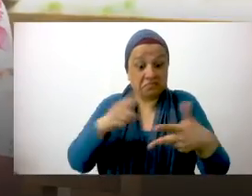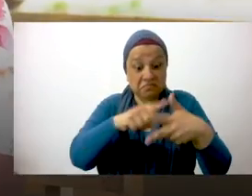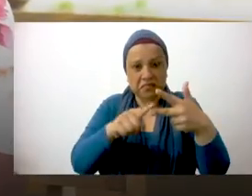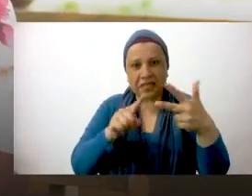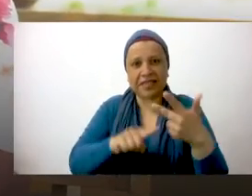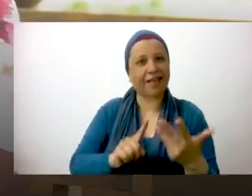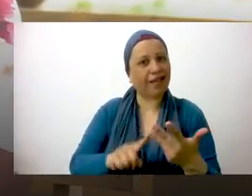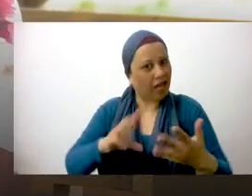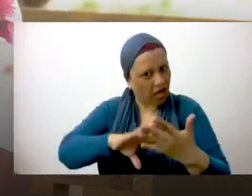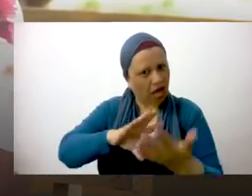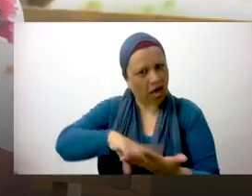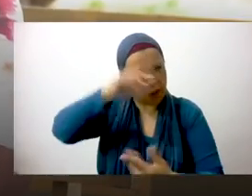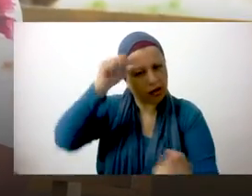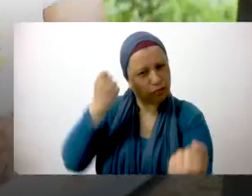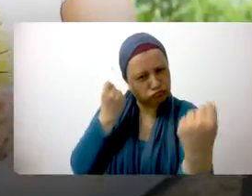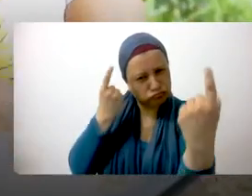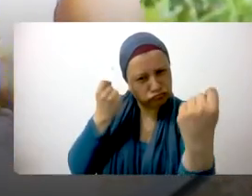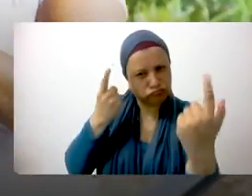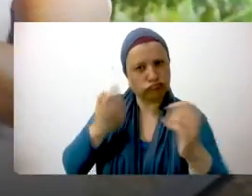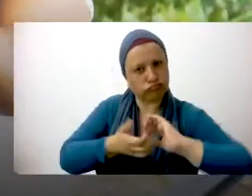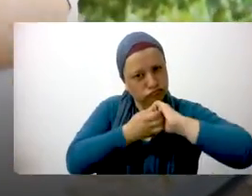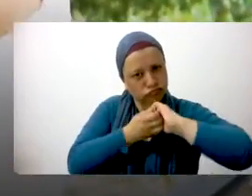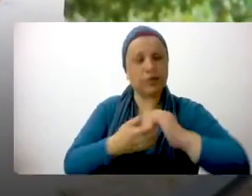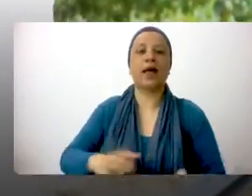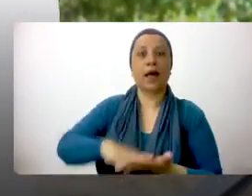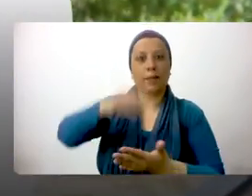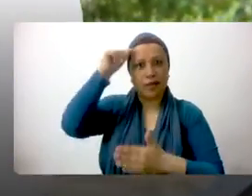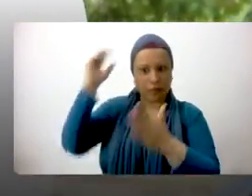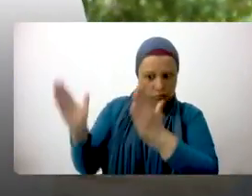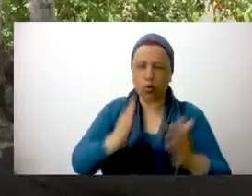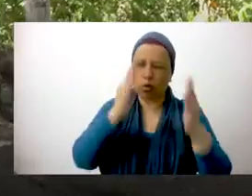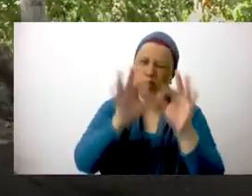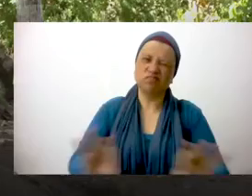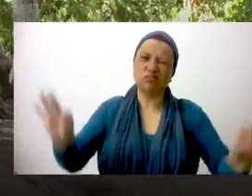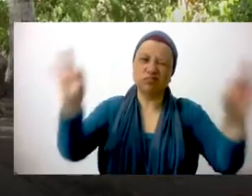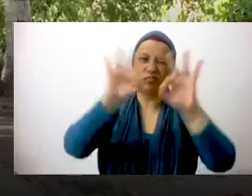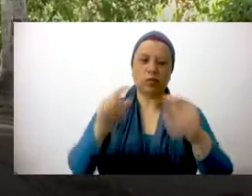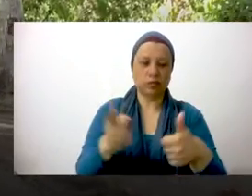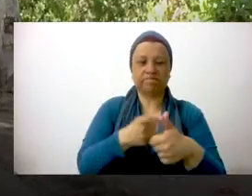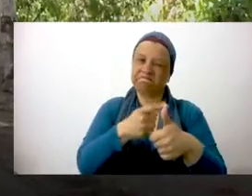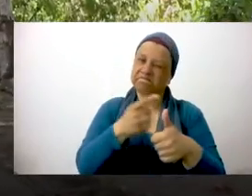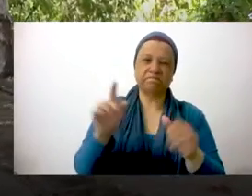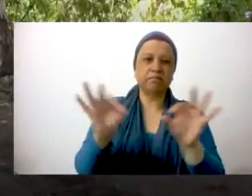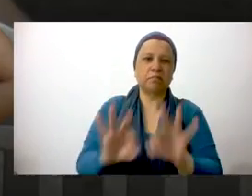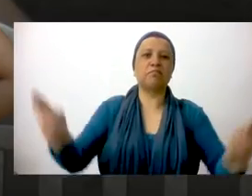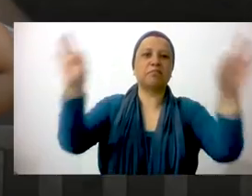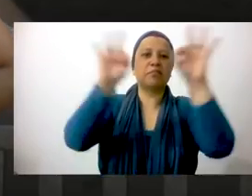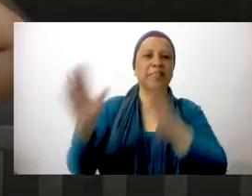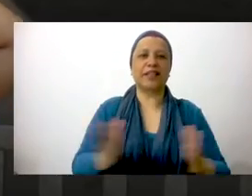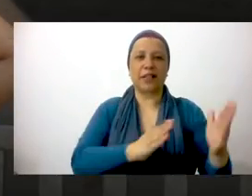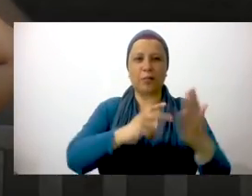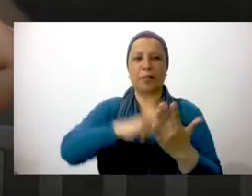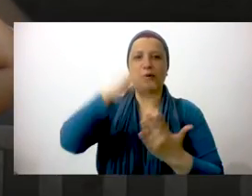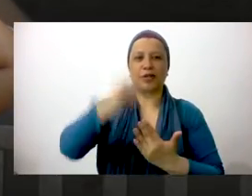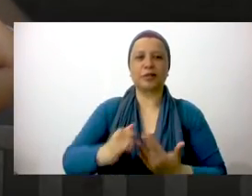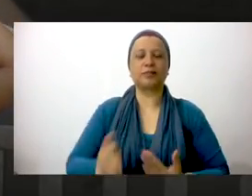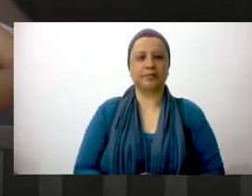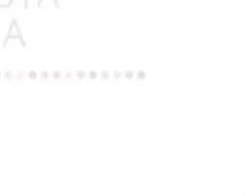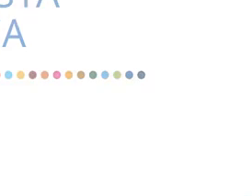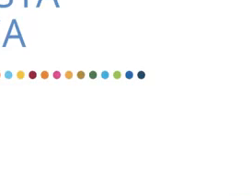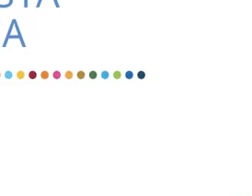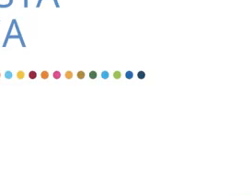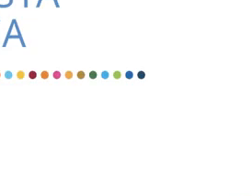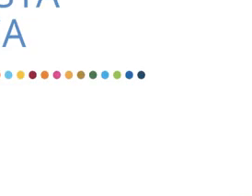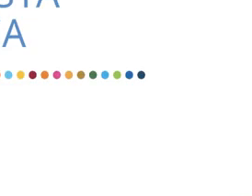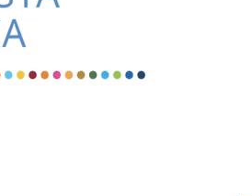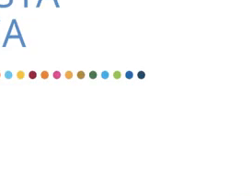también aprendimos la empatía. El saber organizarse fue uno de los principales aprendizajes que tuvimos en este proyecto.